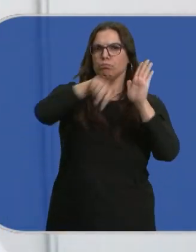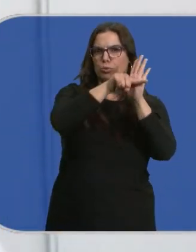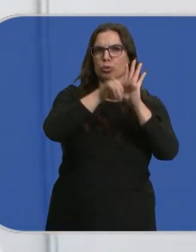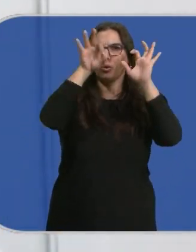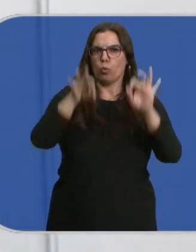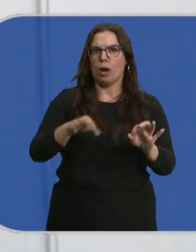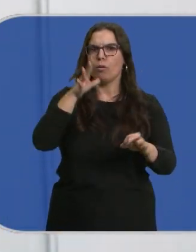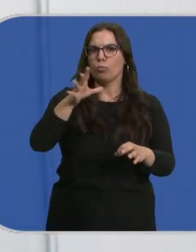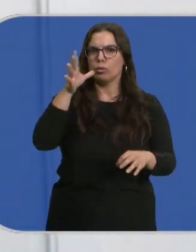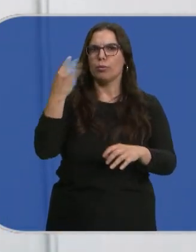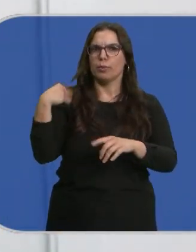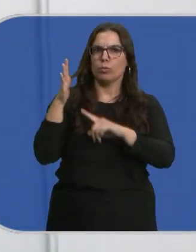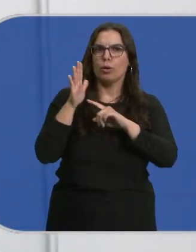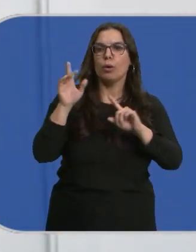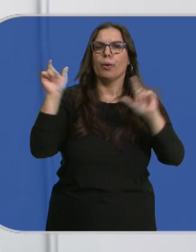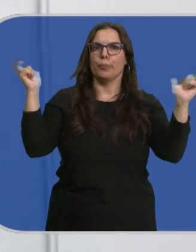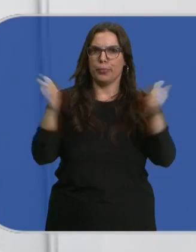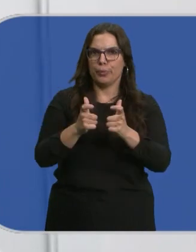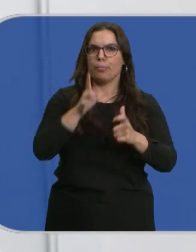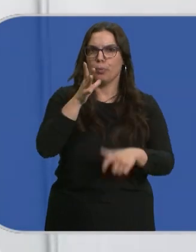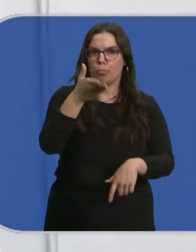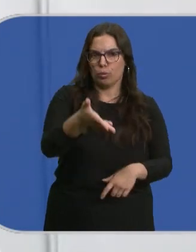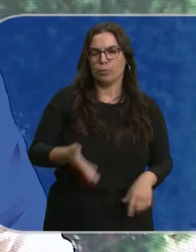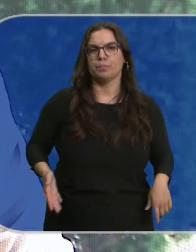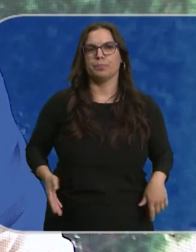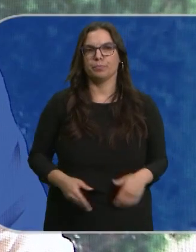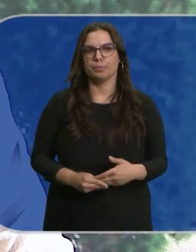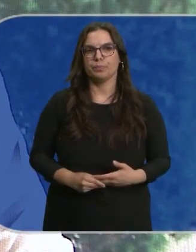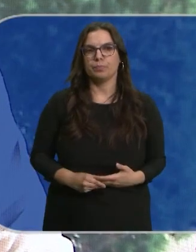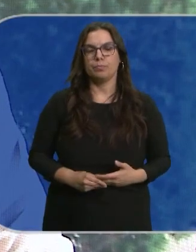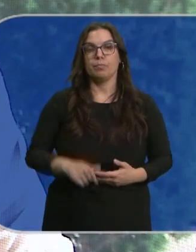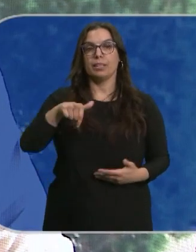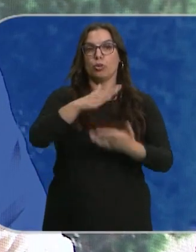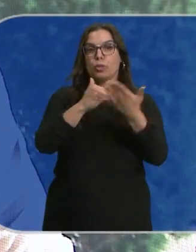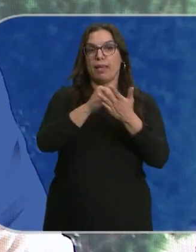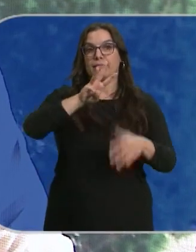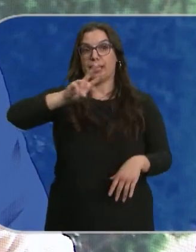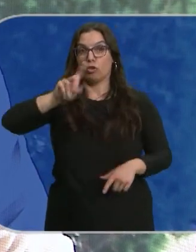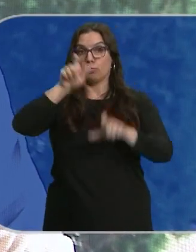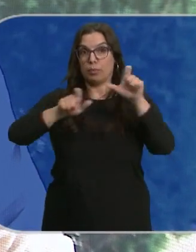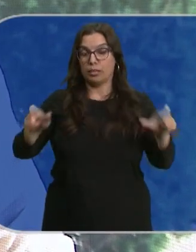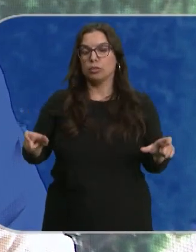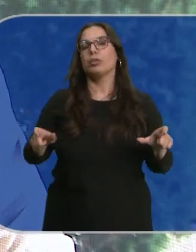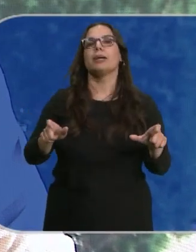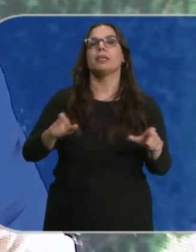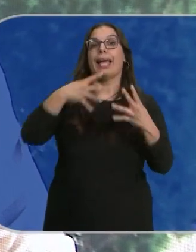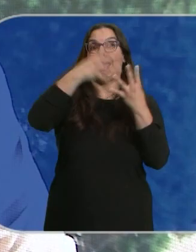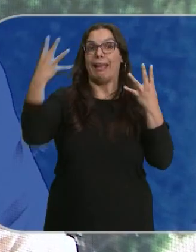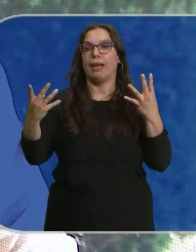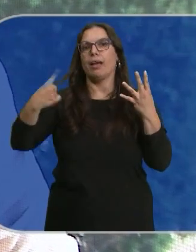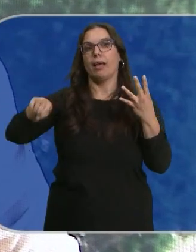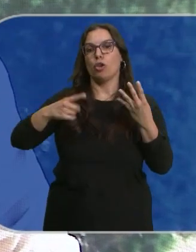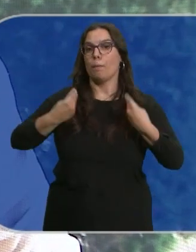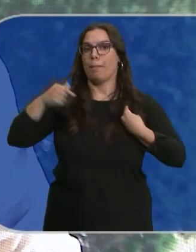como causa de despoblación en nuestro territorio. En nuestra comunidad un 32% de las personas LGTBI han